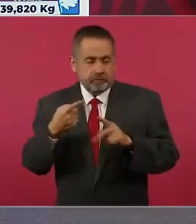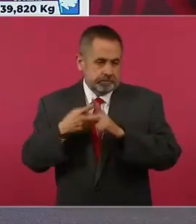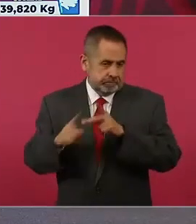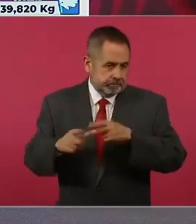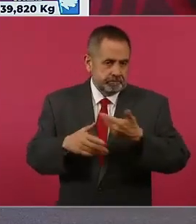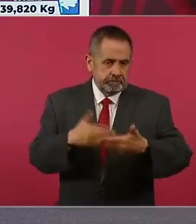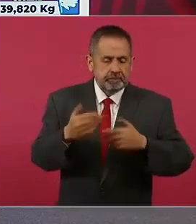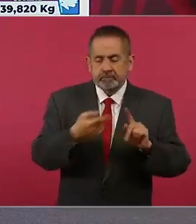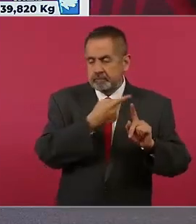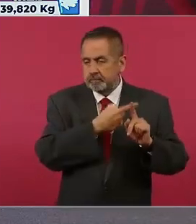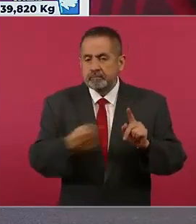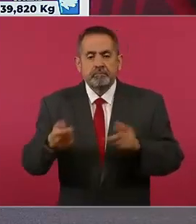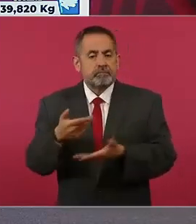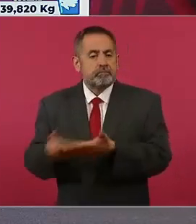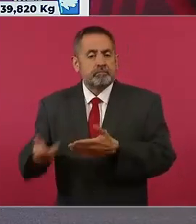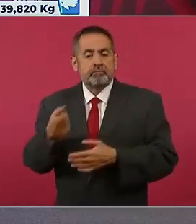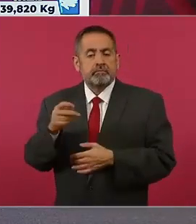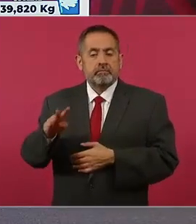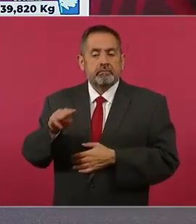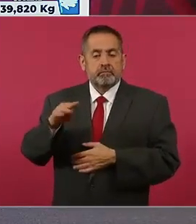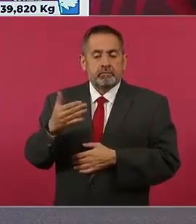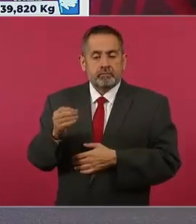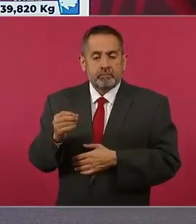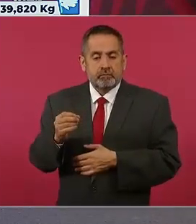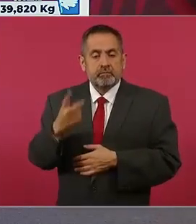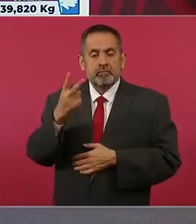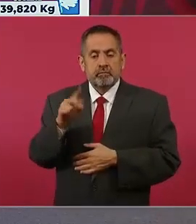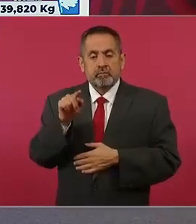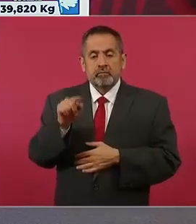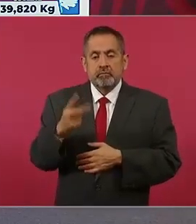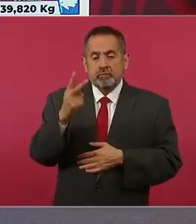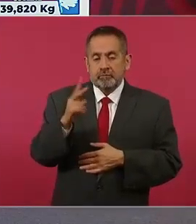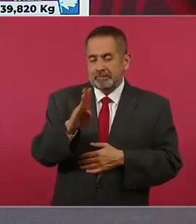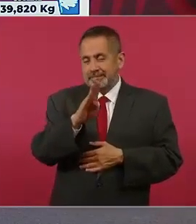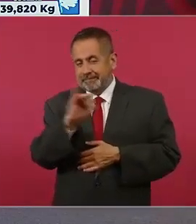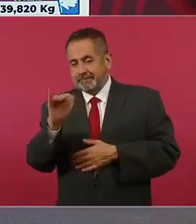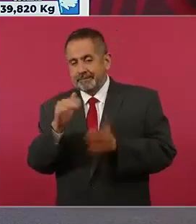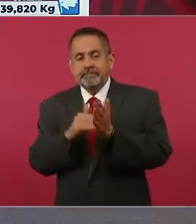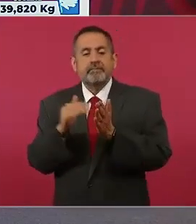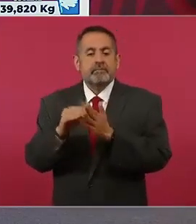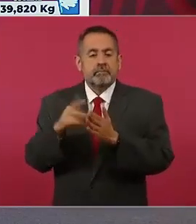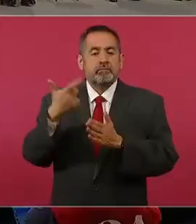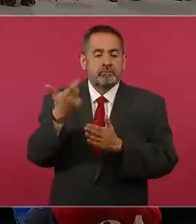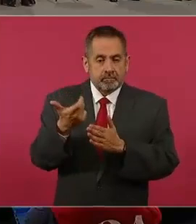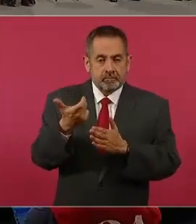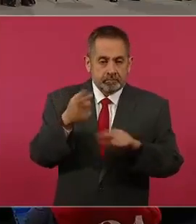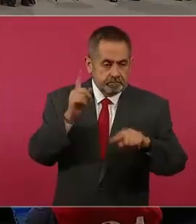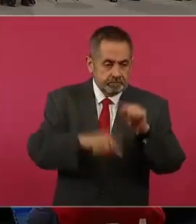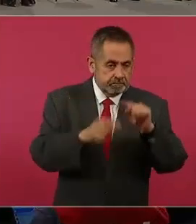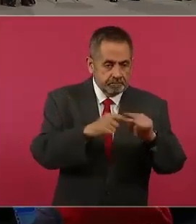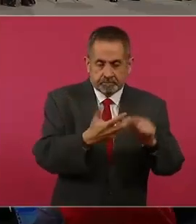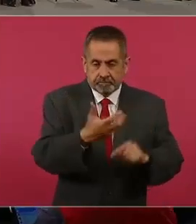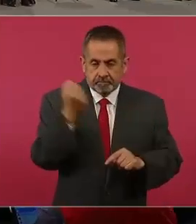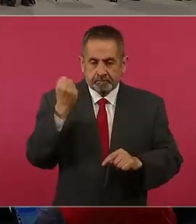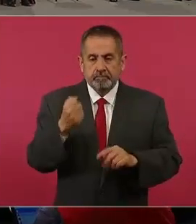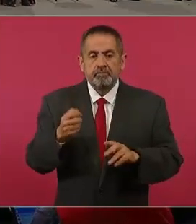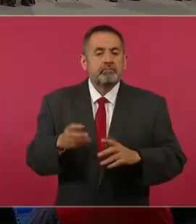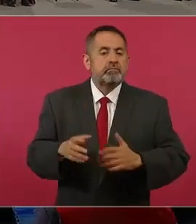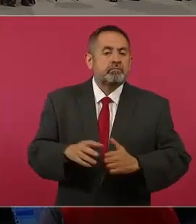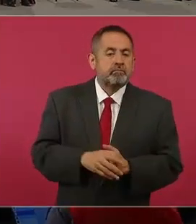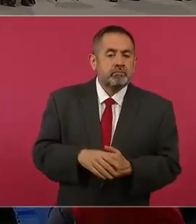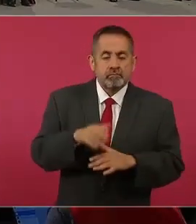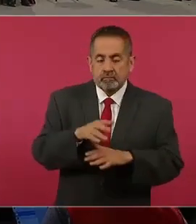actividad, al 29 de mayo del 23, 2.2 billones de pesos se han recaudado. Los resultados